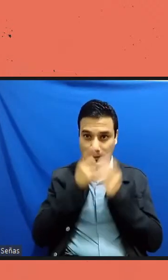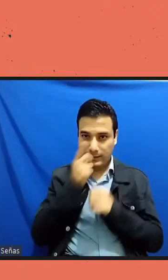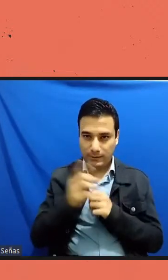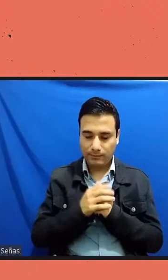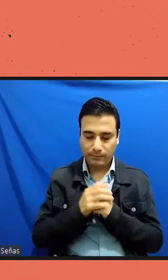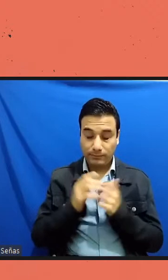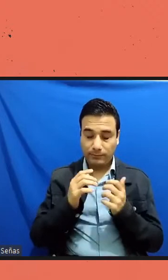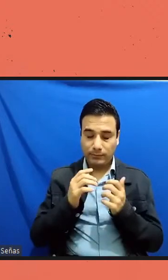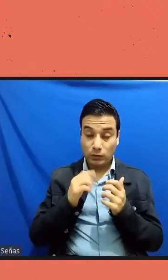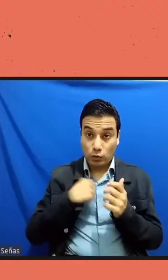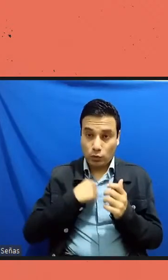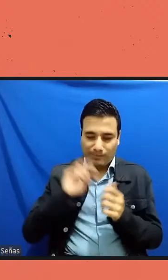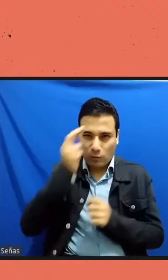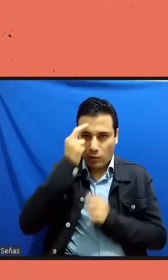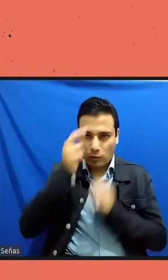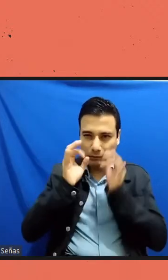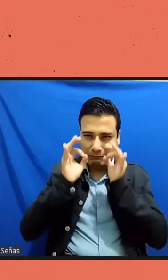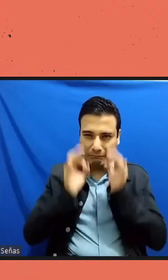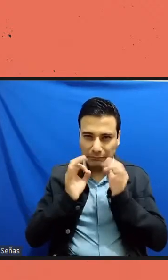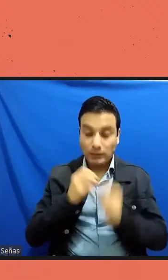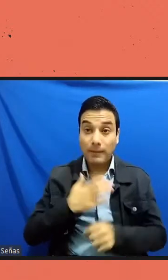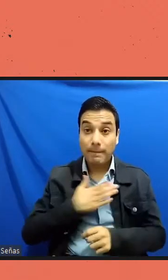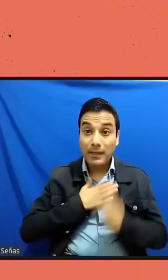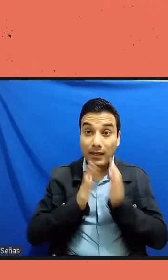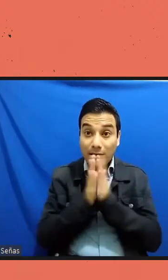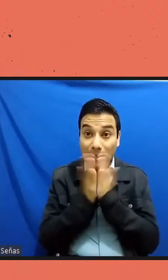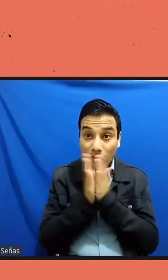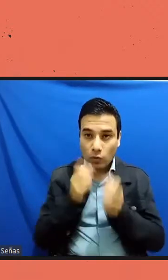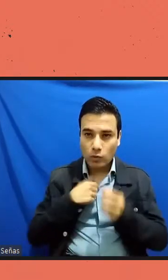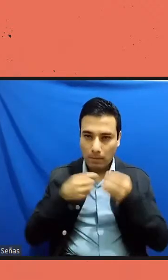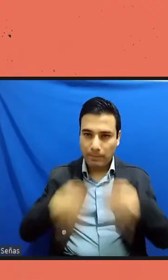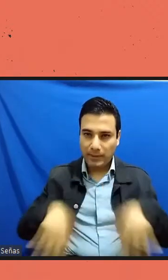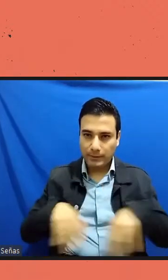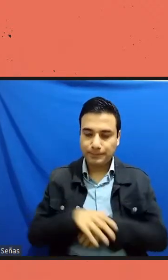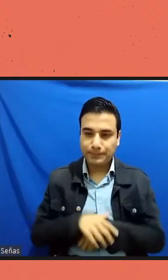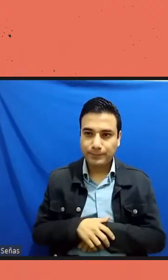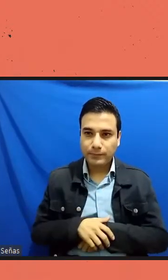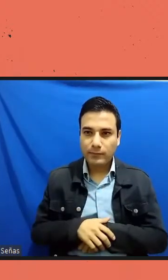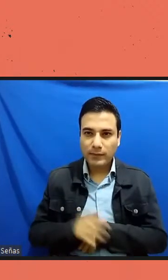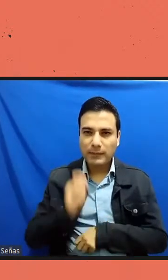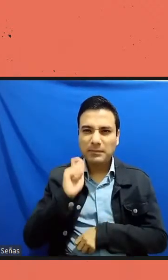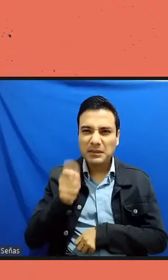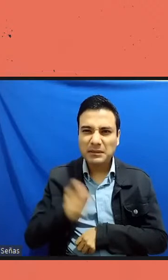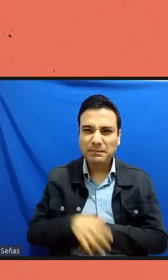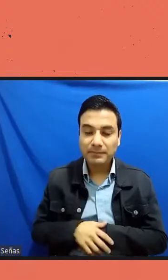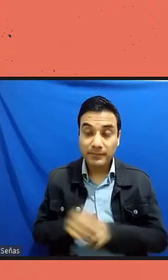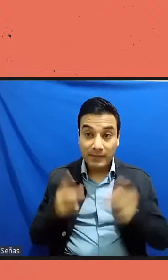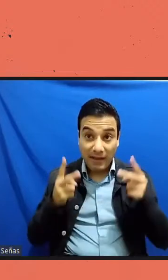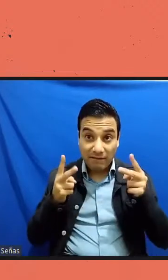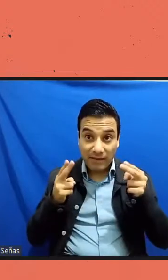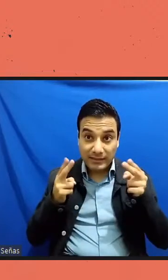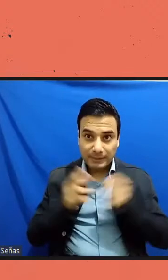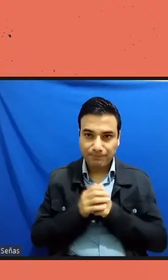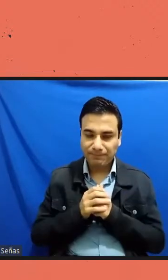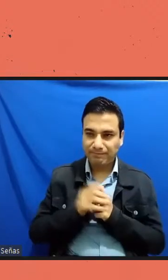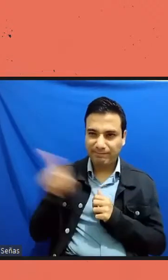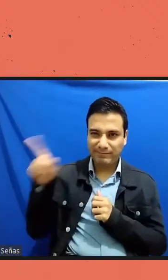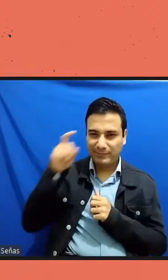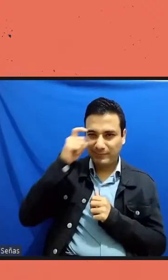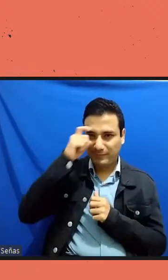momento. Mi ejemplar lo he perdido. Pero se trata de una frase del escritor japonés